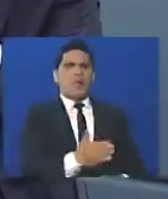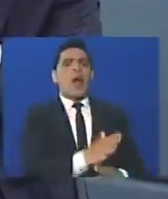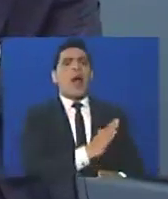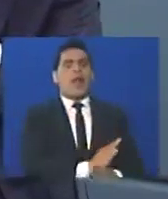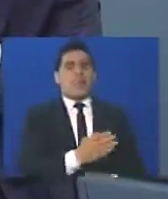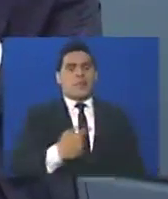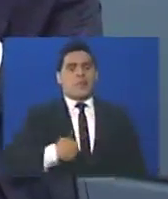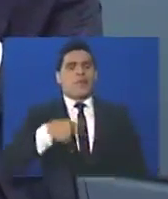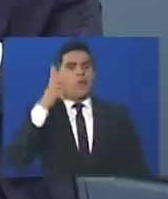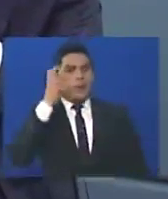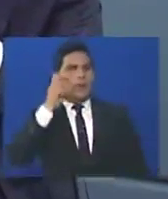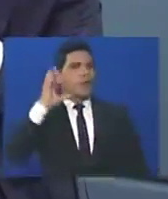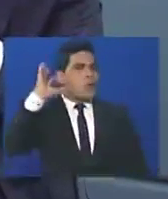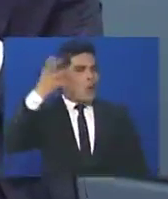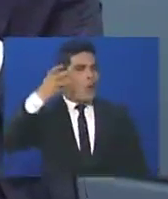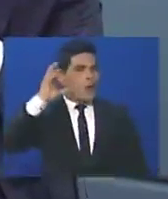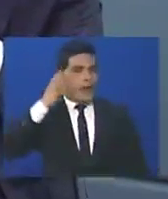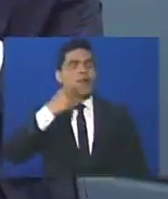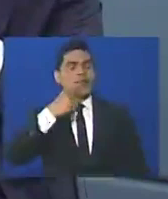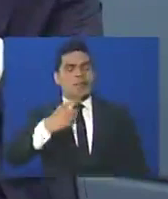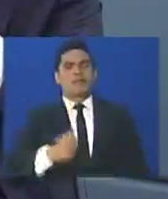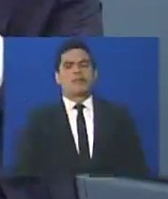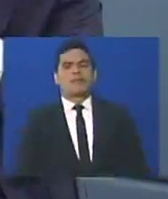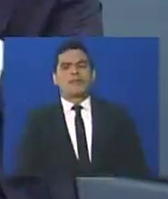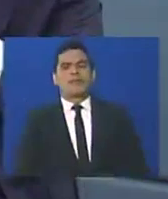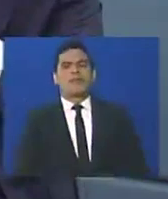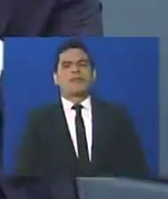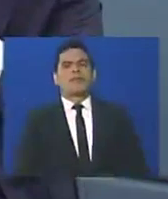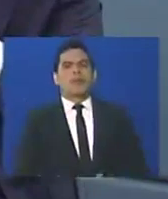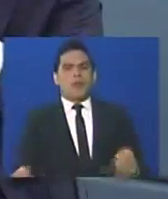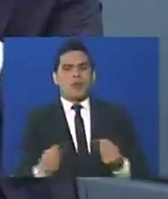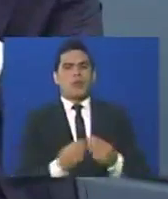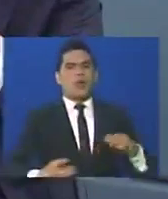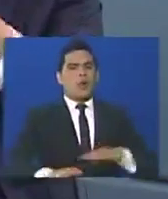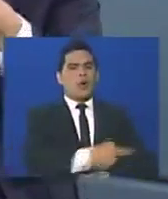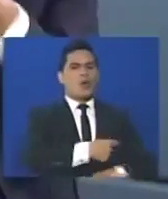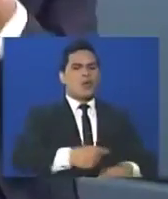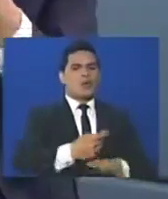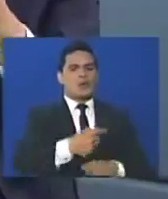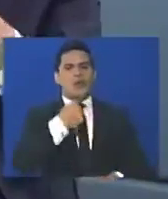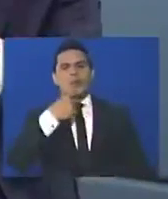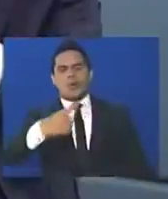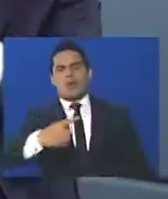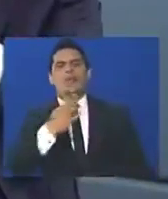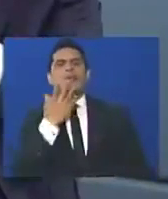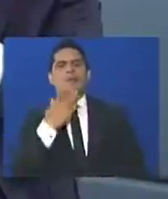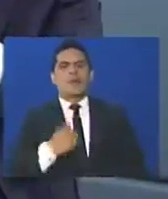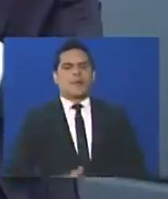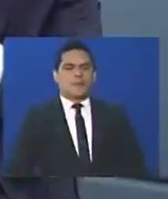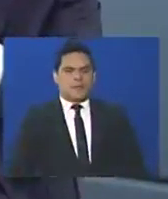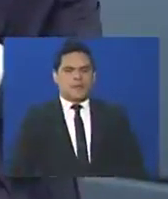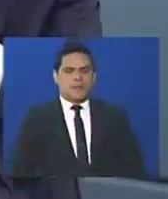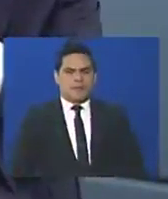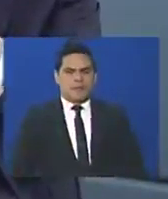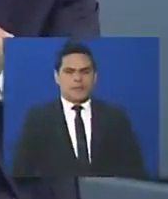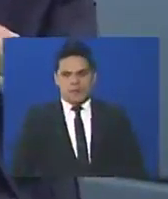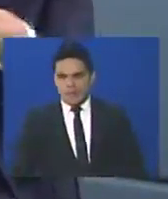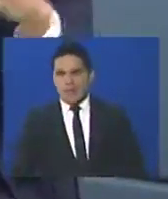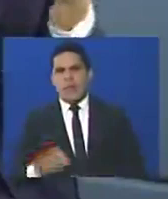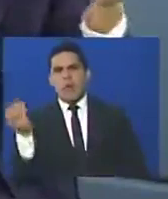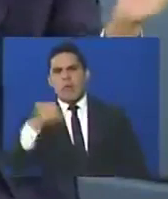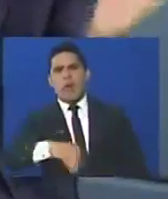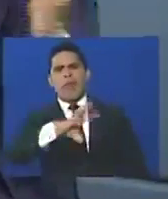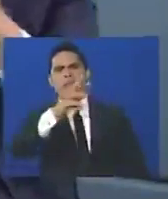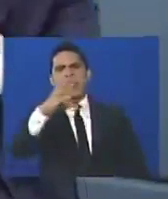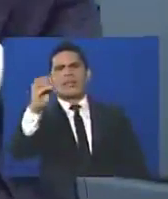escuchado antes, pero por radio, es que él y su gobierno se han reunido, voy a citar al presidente, se han reunido con